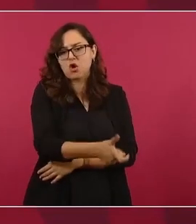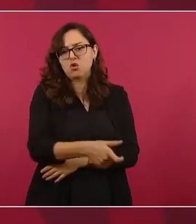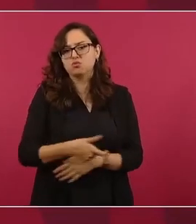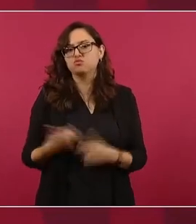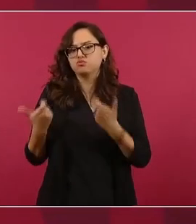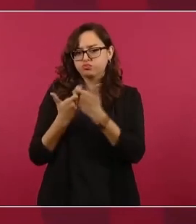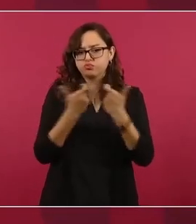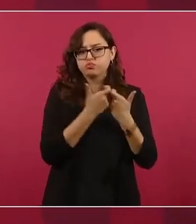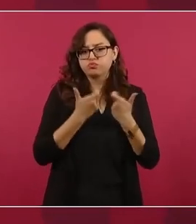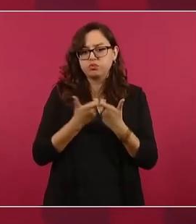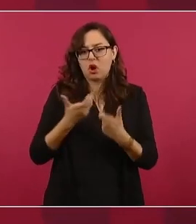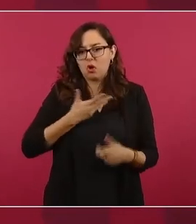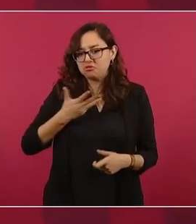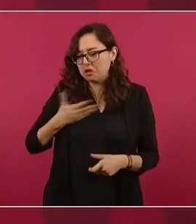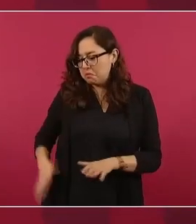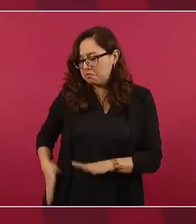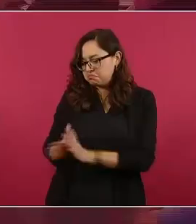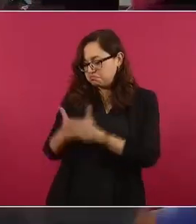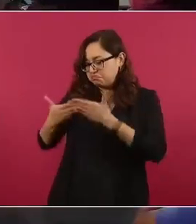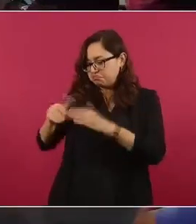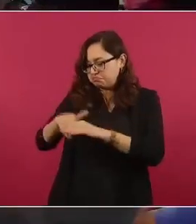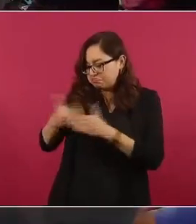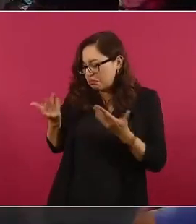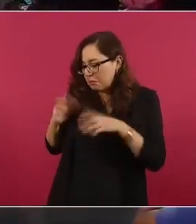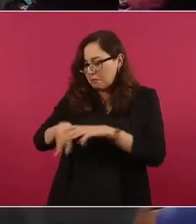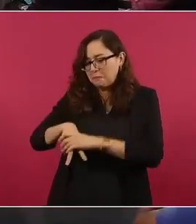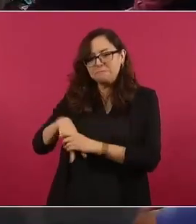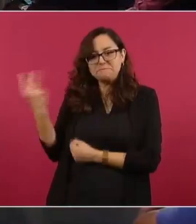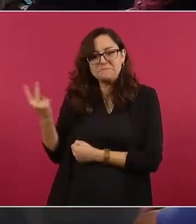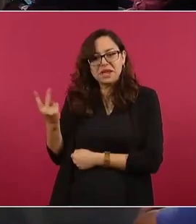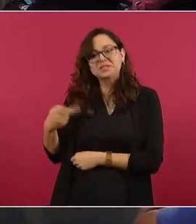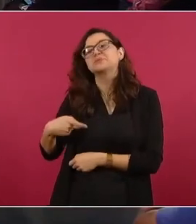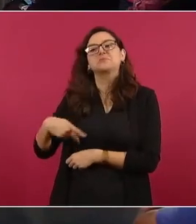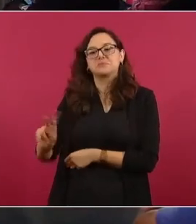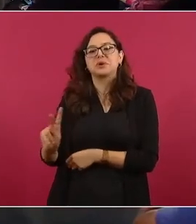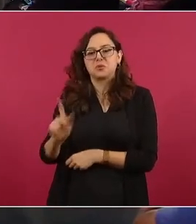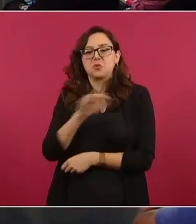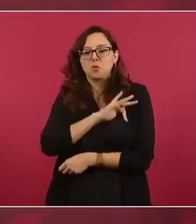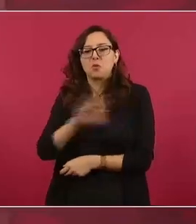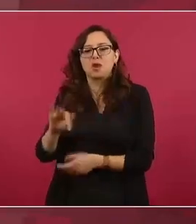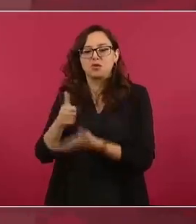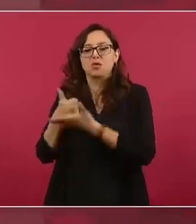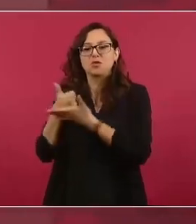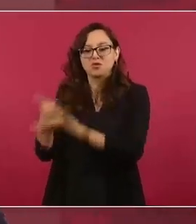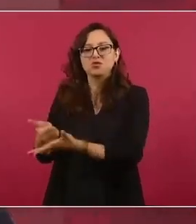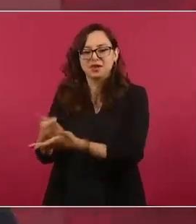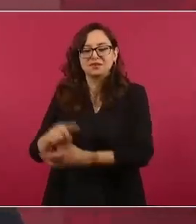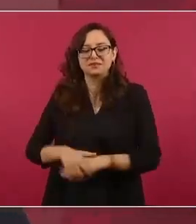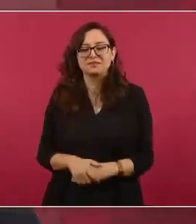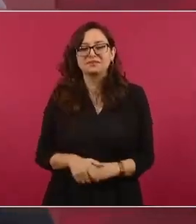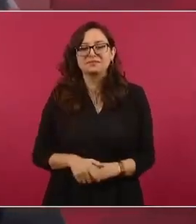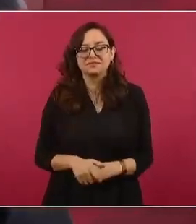Ahorita no tengo nada aquí, pero buscaría yo